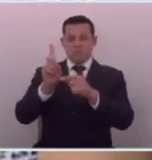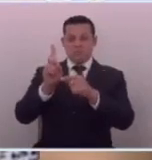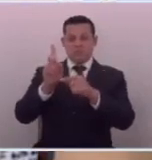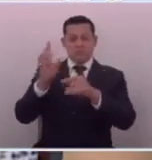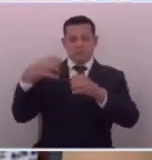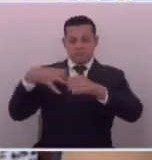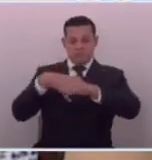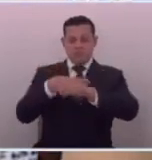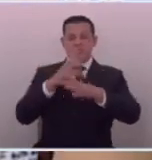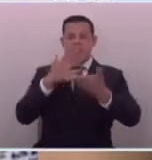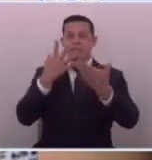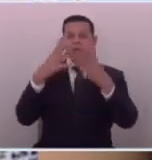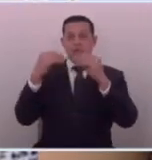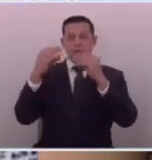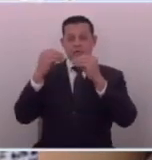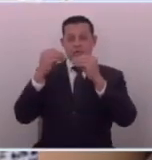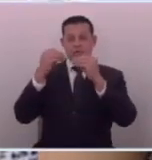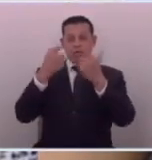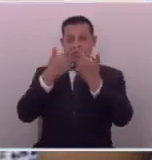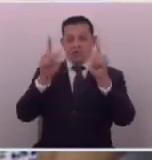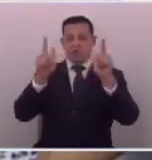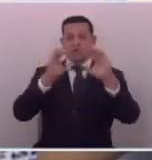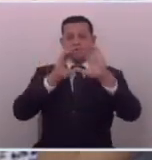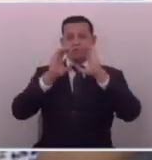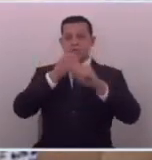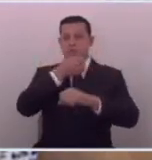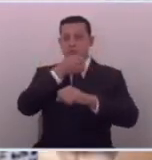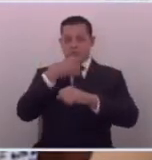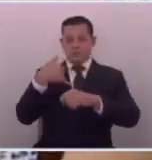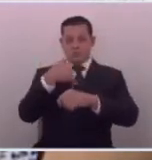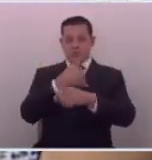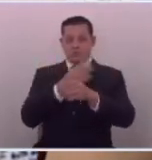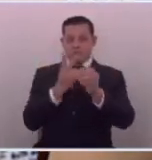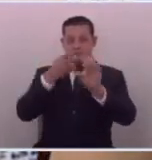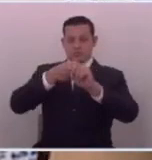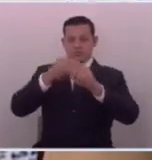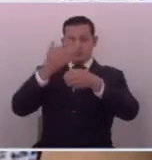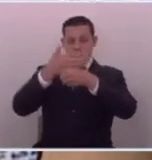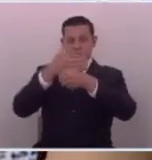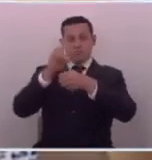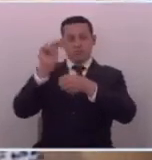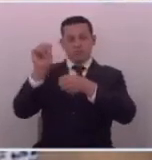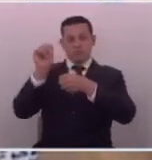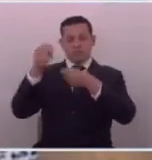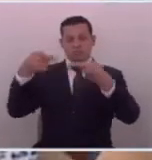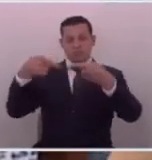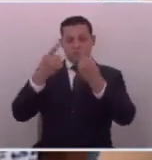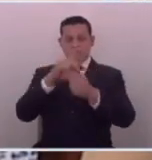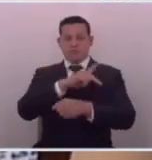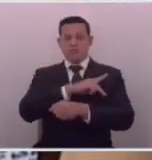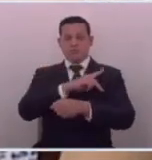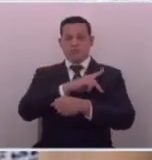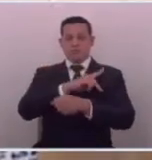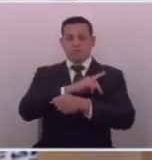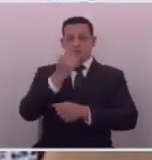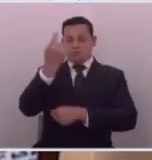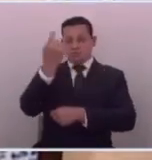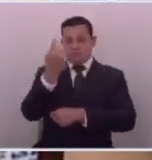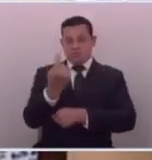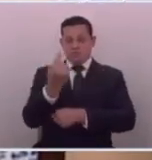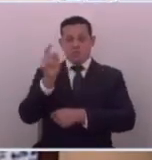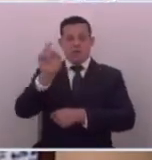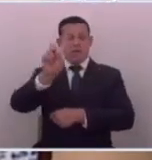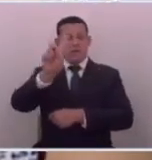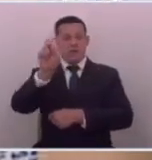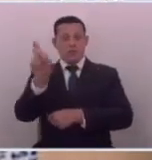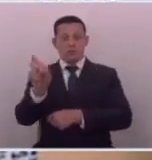sinvergüenzada hablar de libertad de prensa cuando miembros de la bancada mayoritaria han atacado personalmente a periodistas cuando les hacen